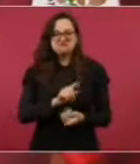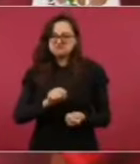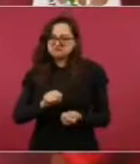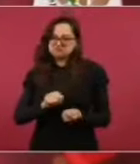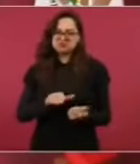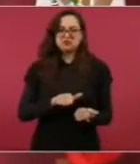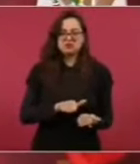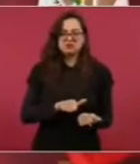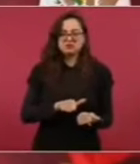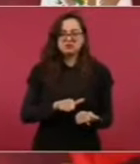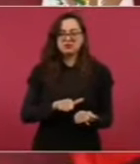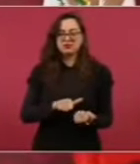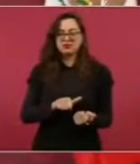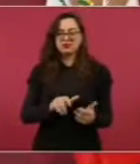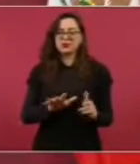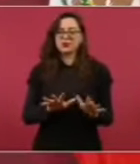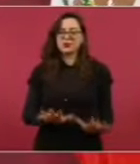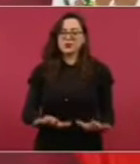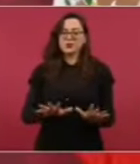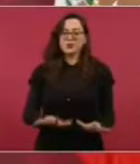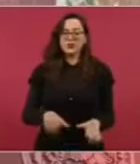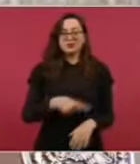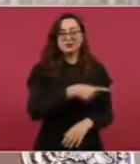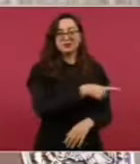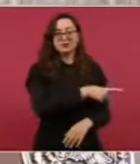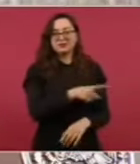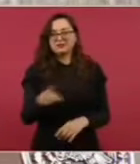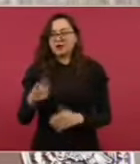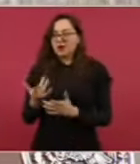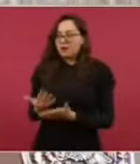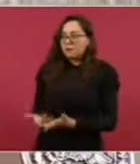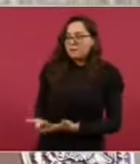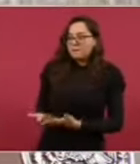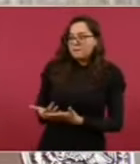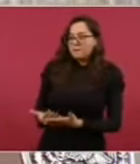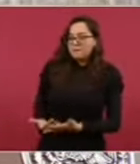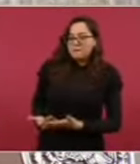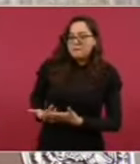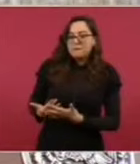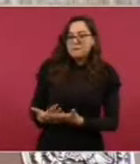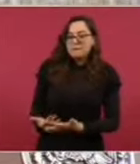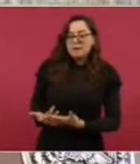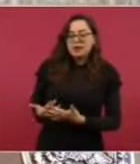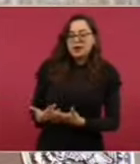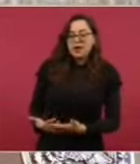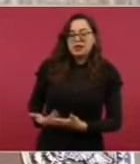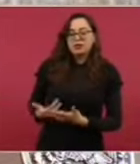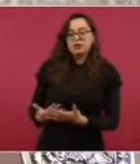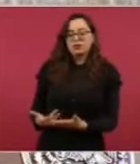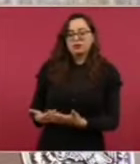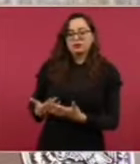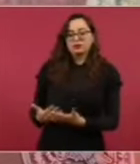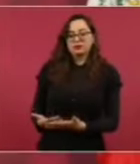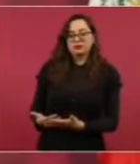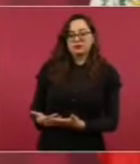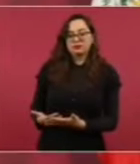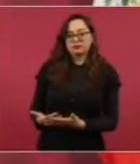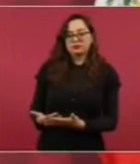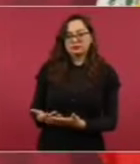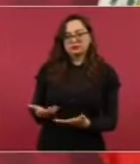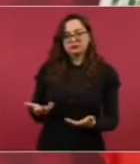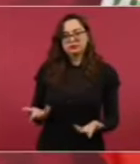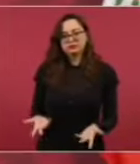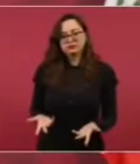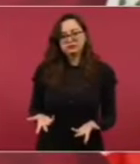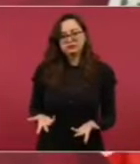la creencia conservadora de que